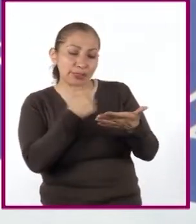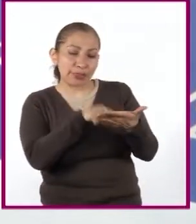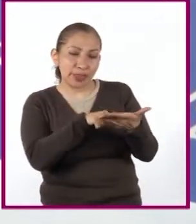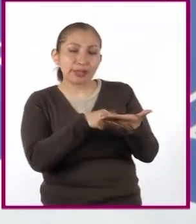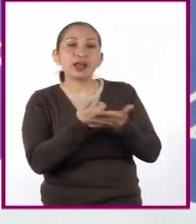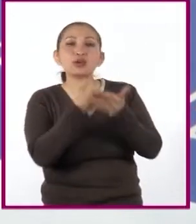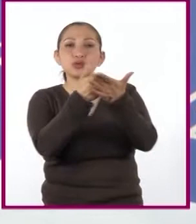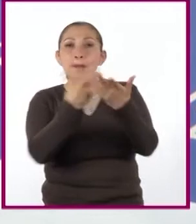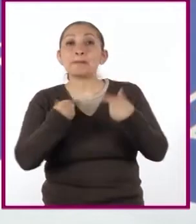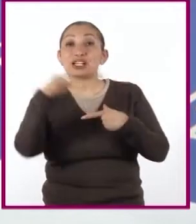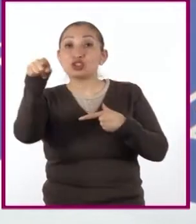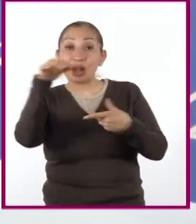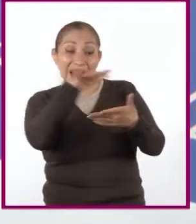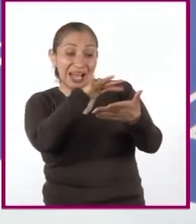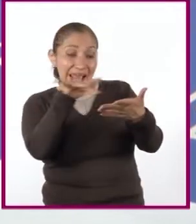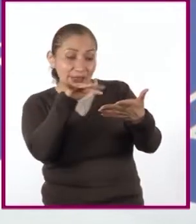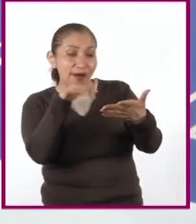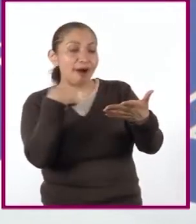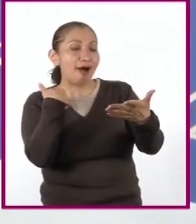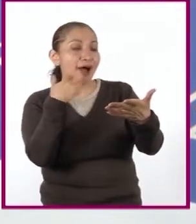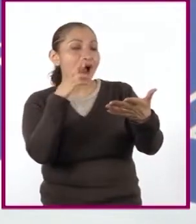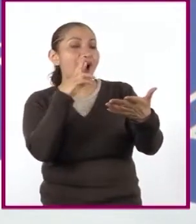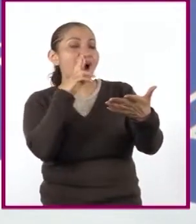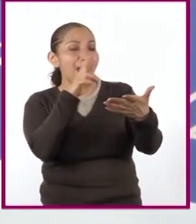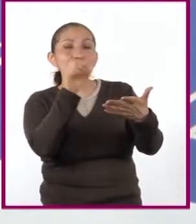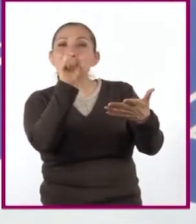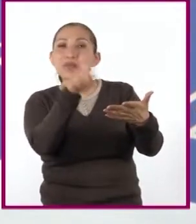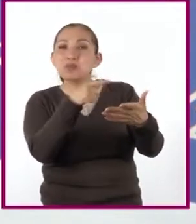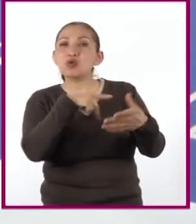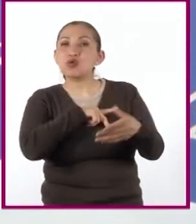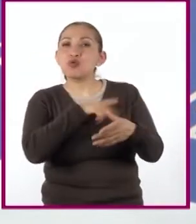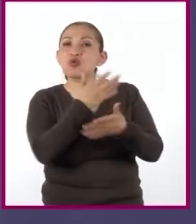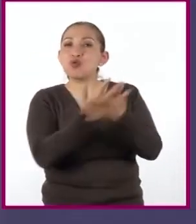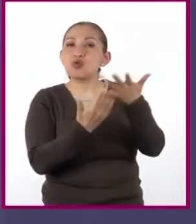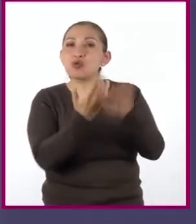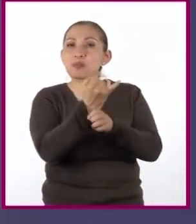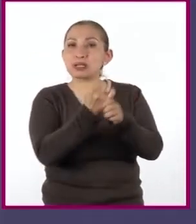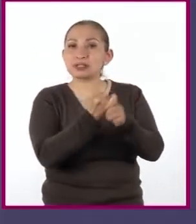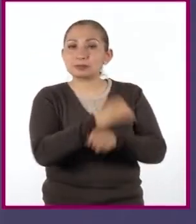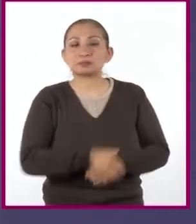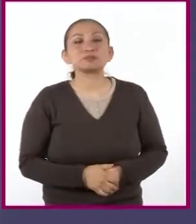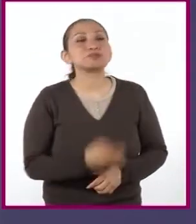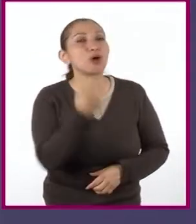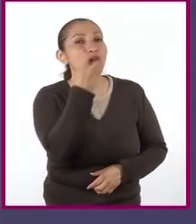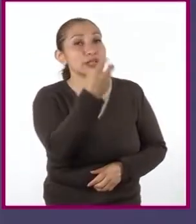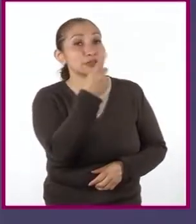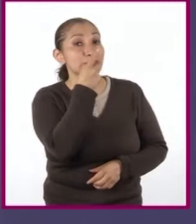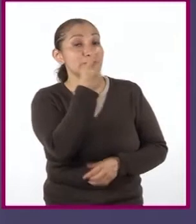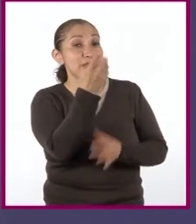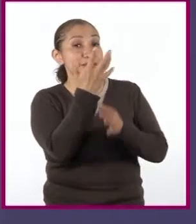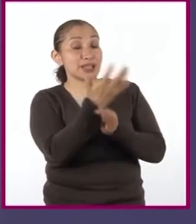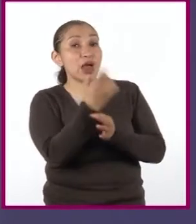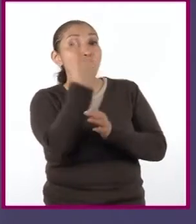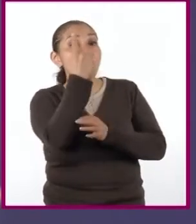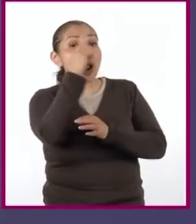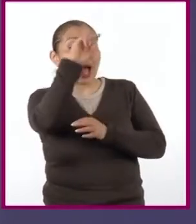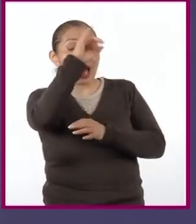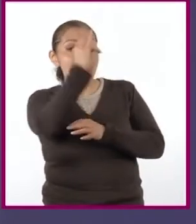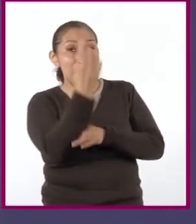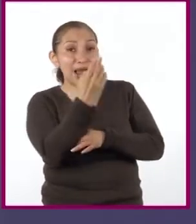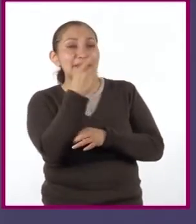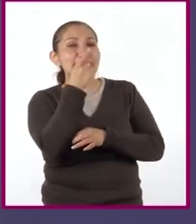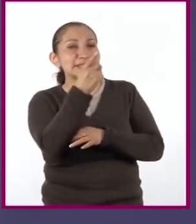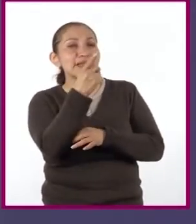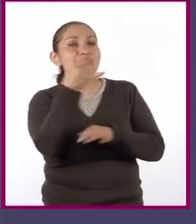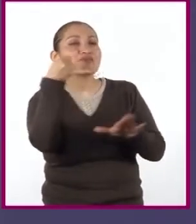a nuestros lectores a absorber mejor el resultado de nuestro trabajo. Por eso se suele decir que una imagen dice